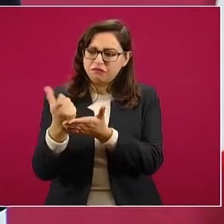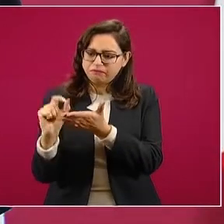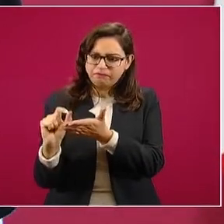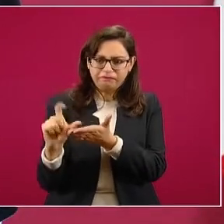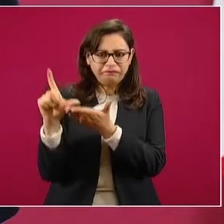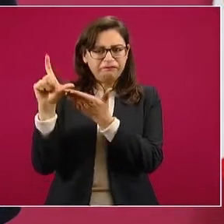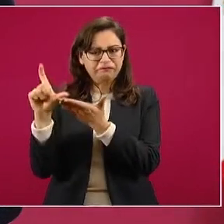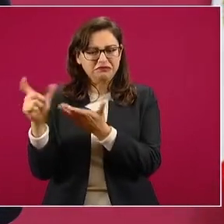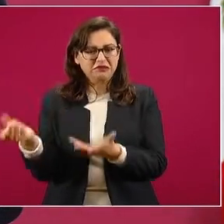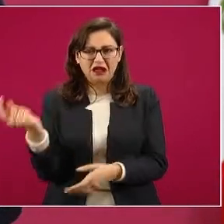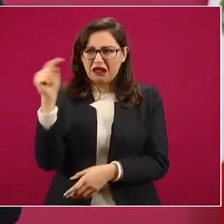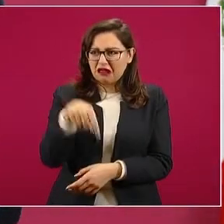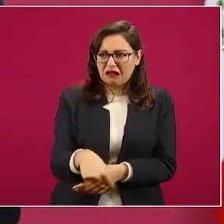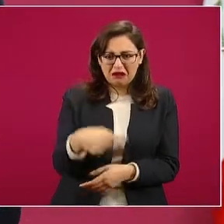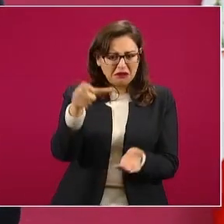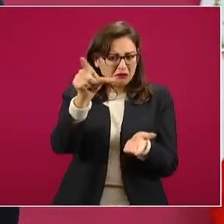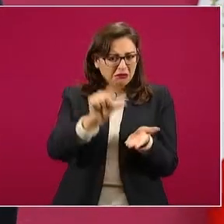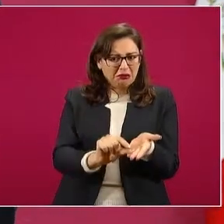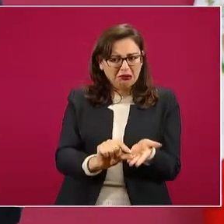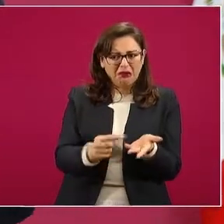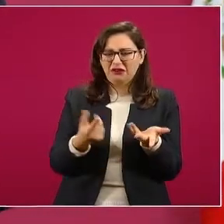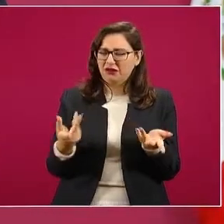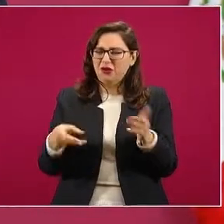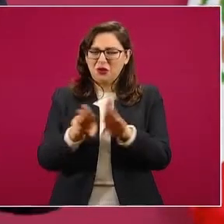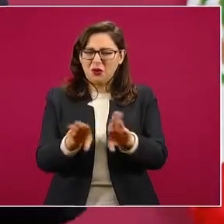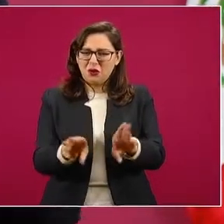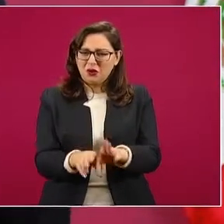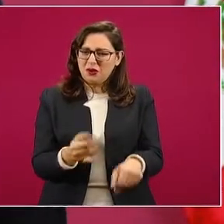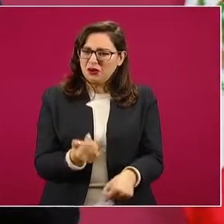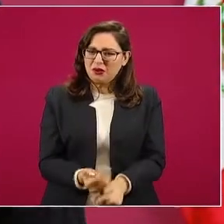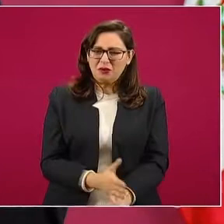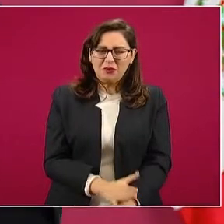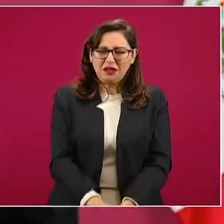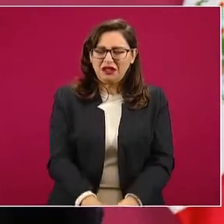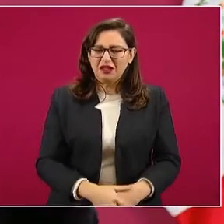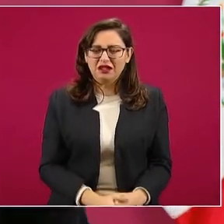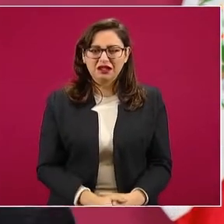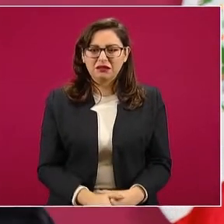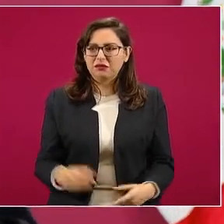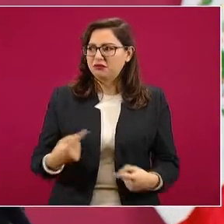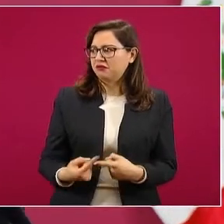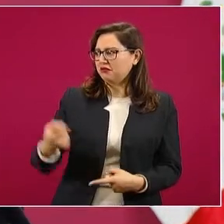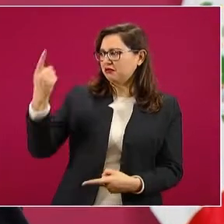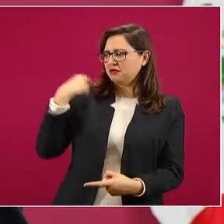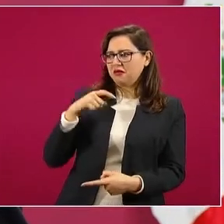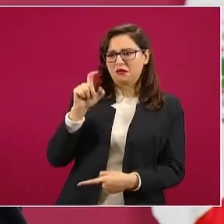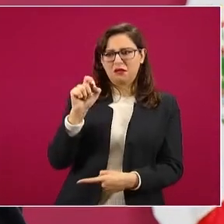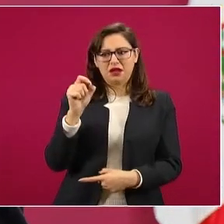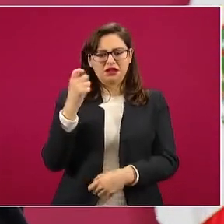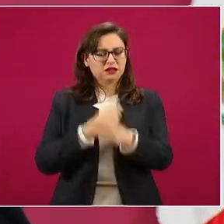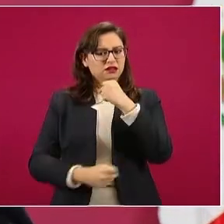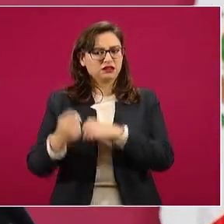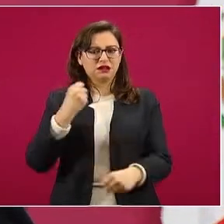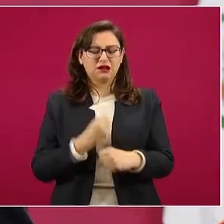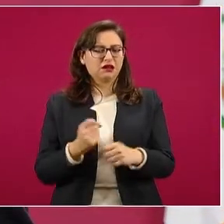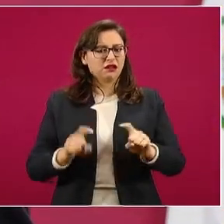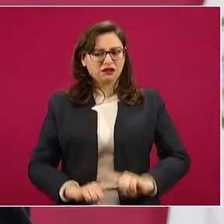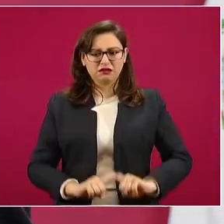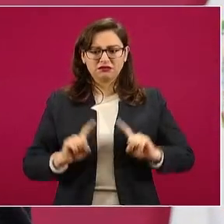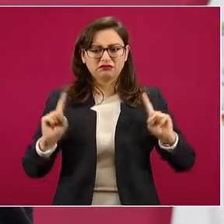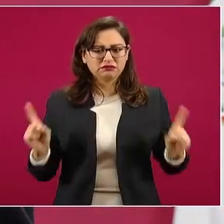Decían en nuestro país hace 20 años no era así, decían que